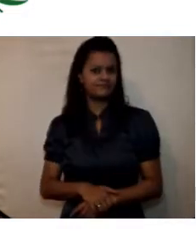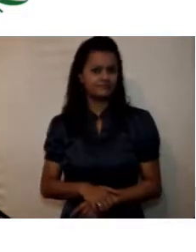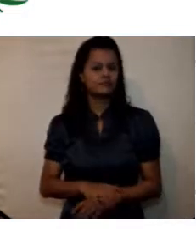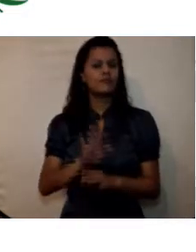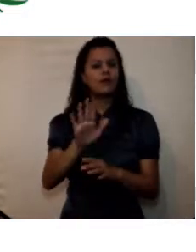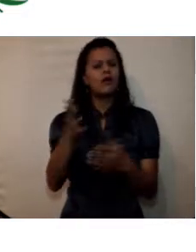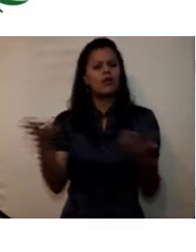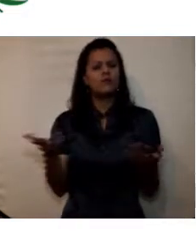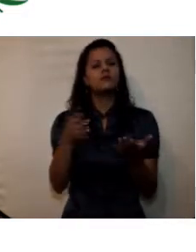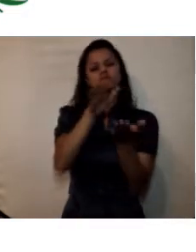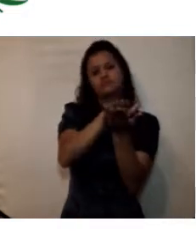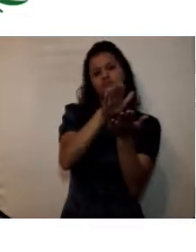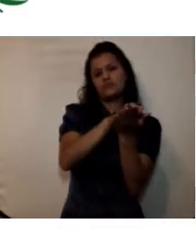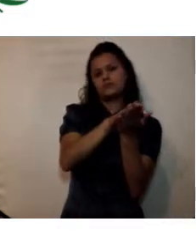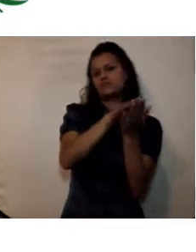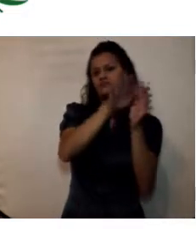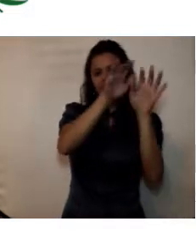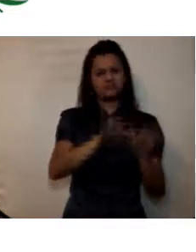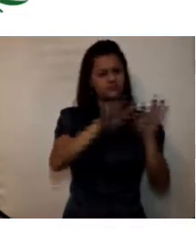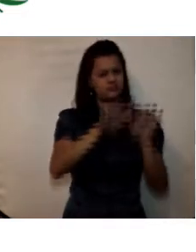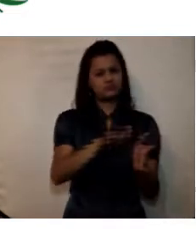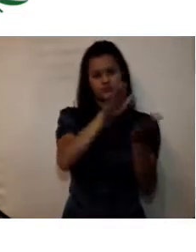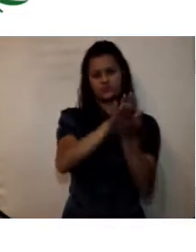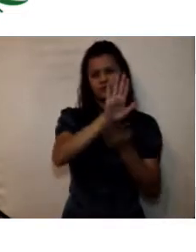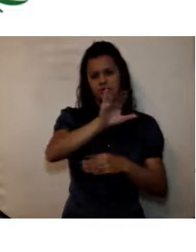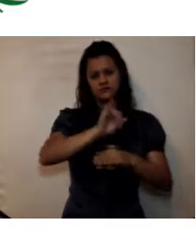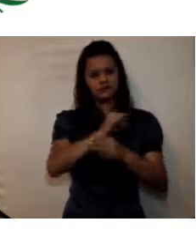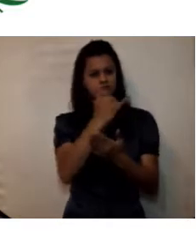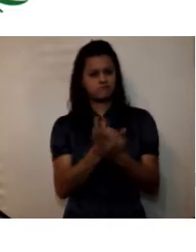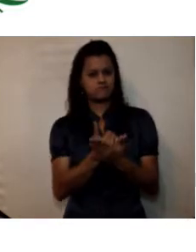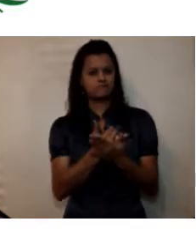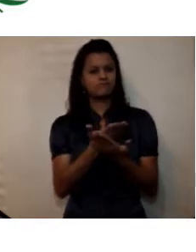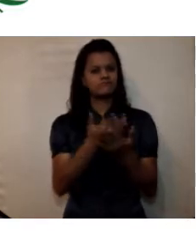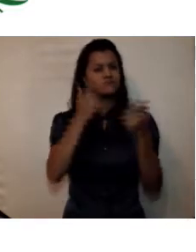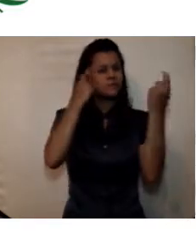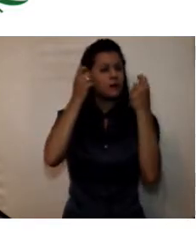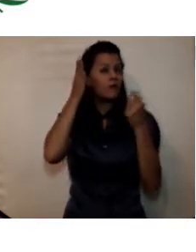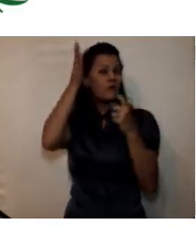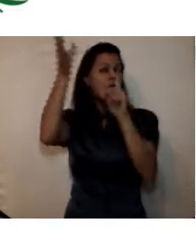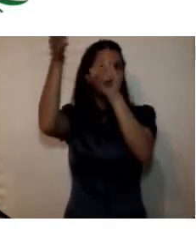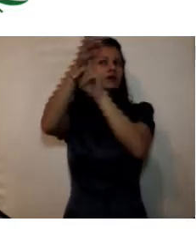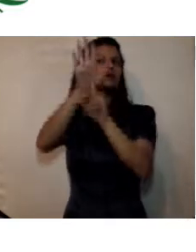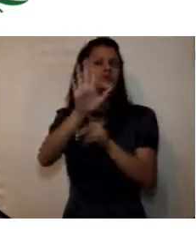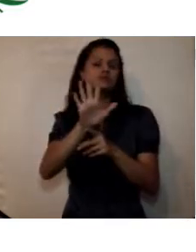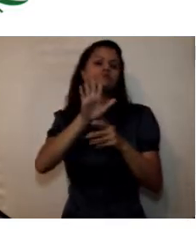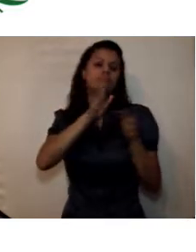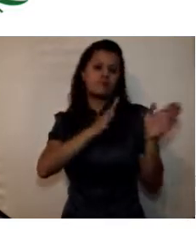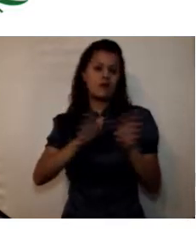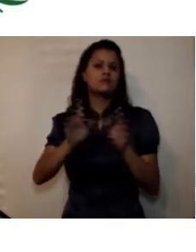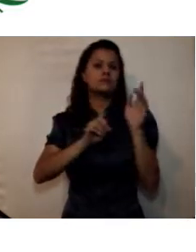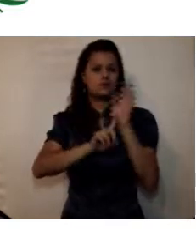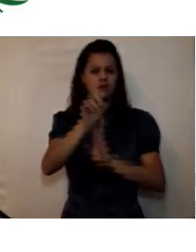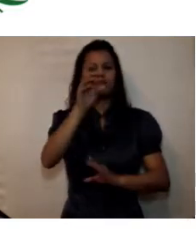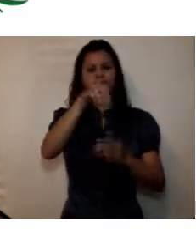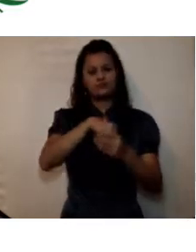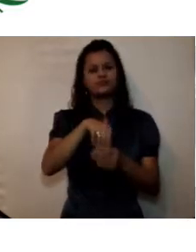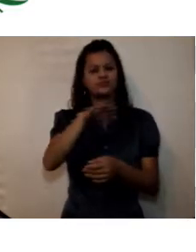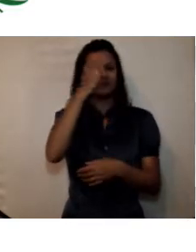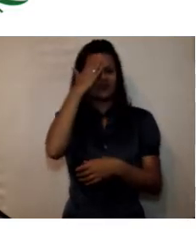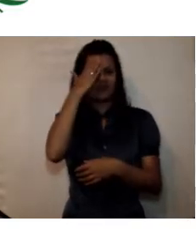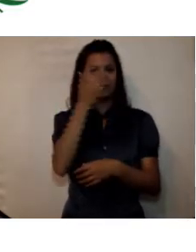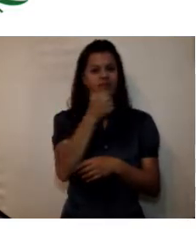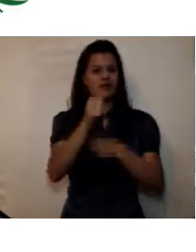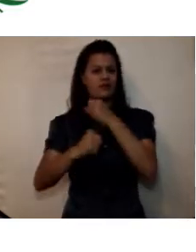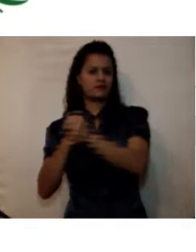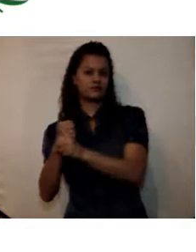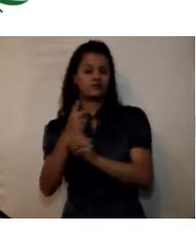en documentos institucionales las estrategias de largo plazo están determinadas por nuestro plan de desarrollo bien saben ustedes que es un plan decenal va del 2009